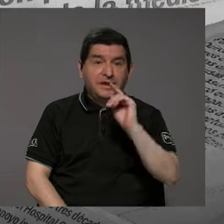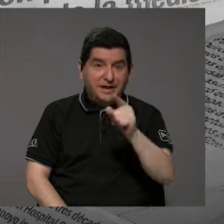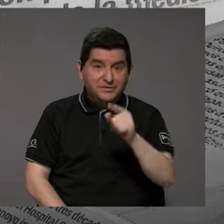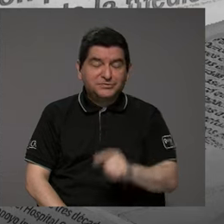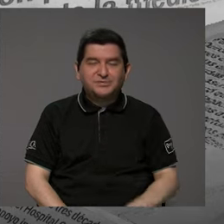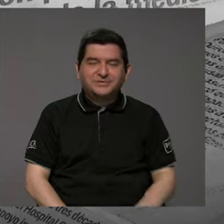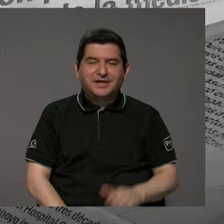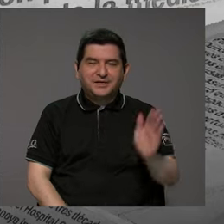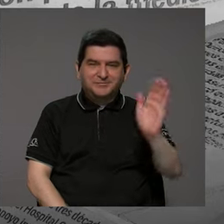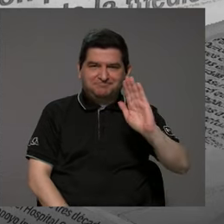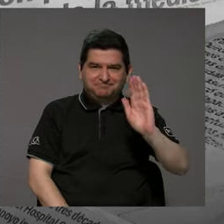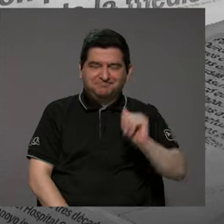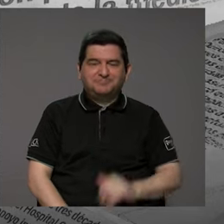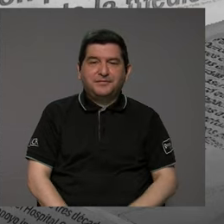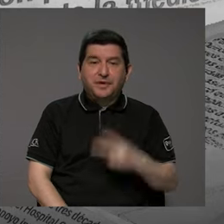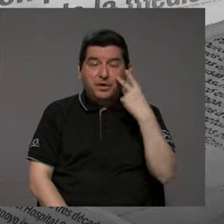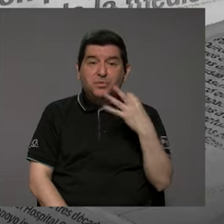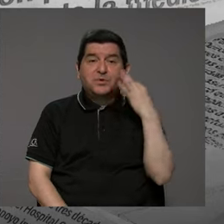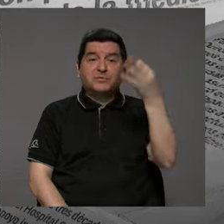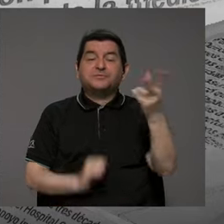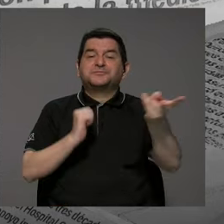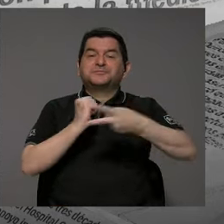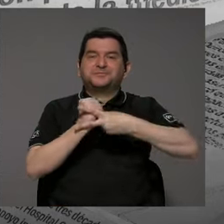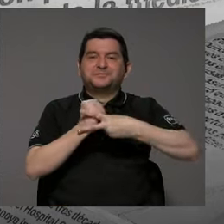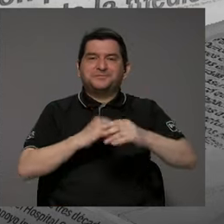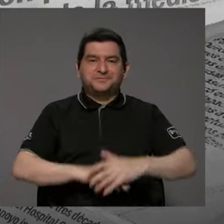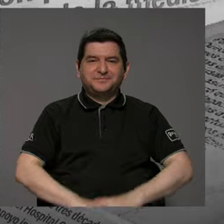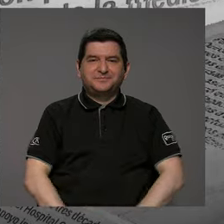me despido del público y nos vemos la próxima vez.